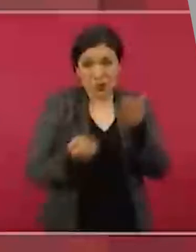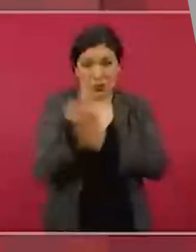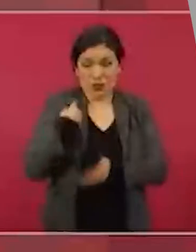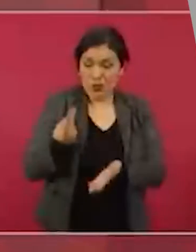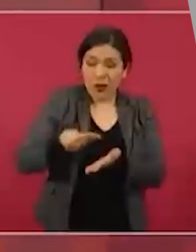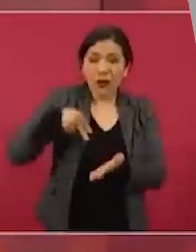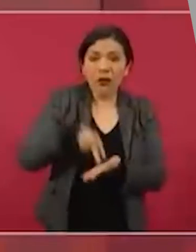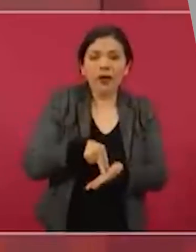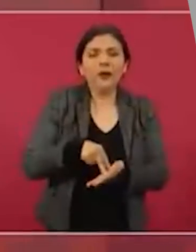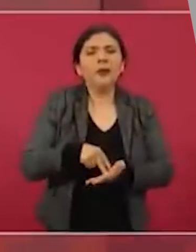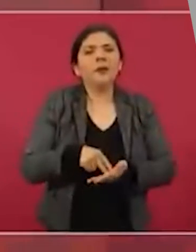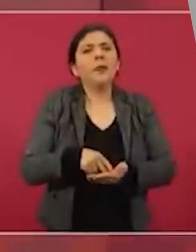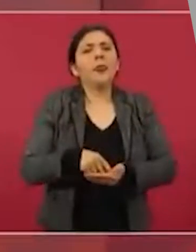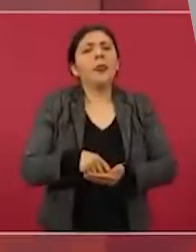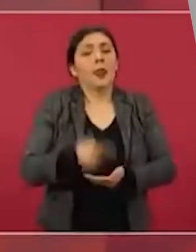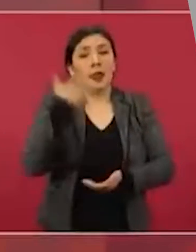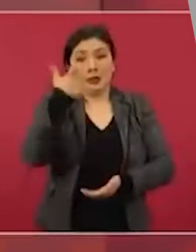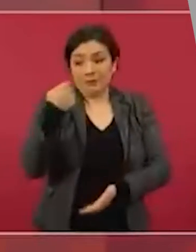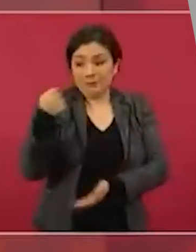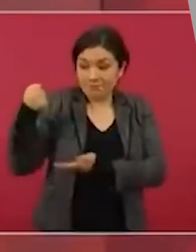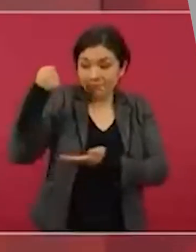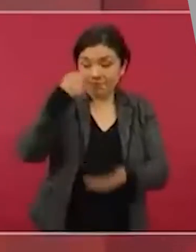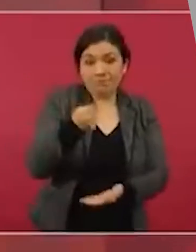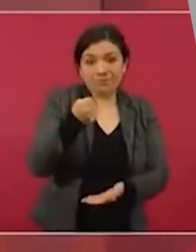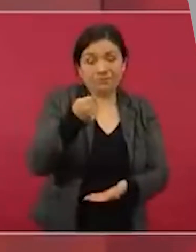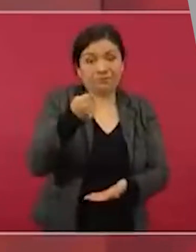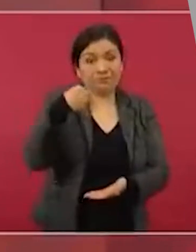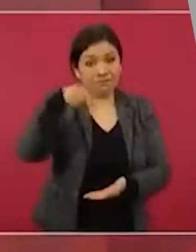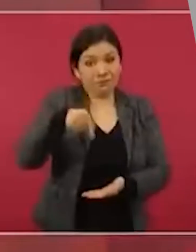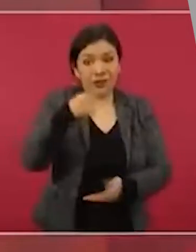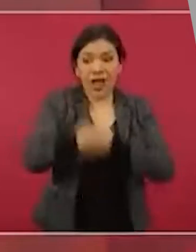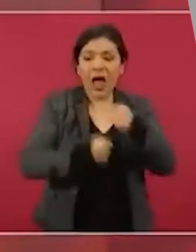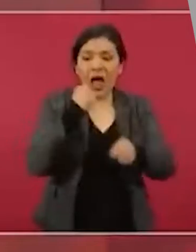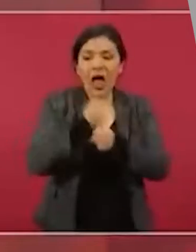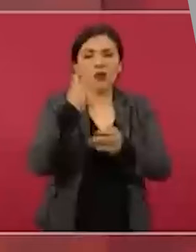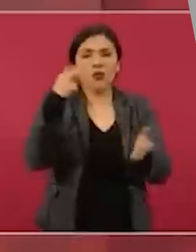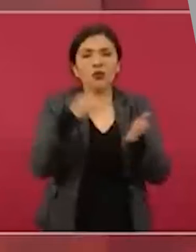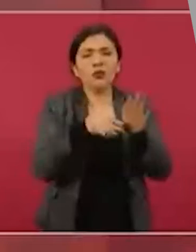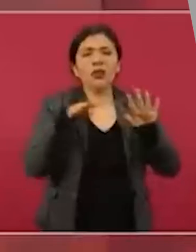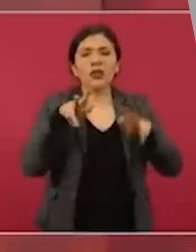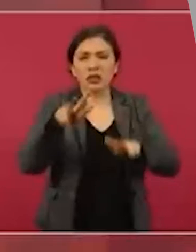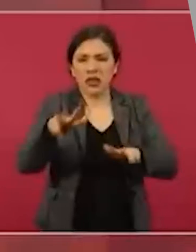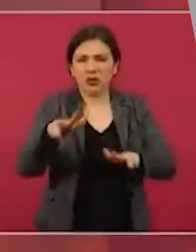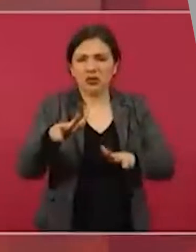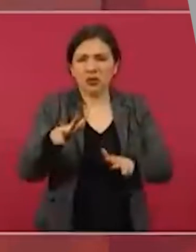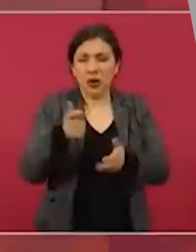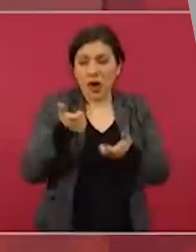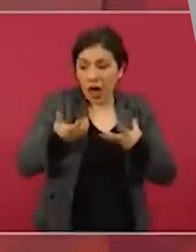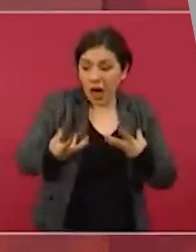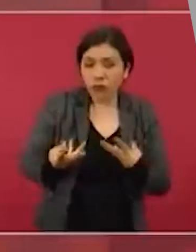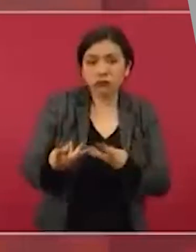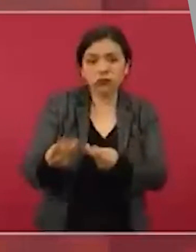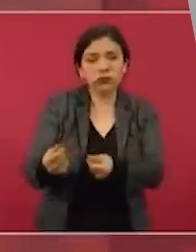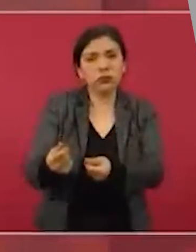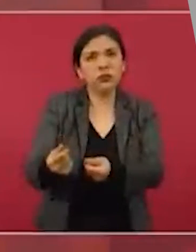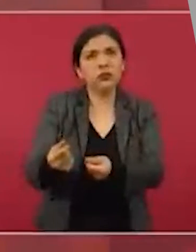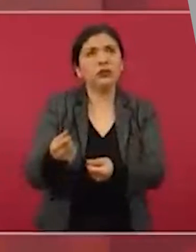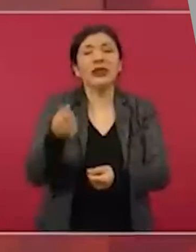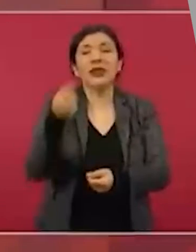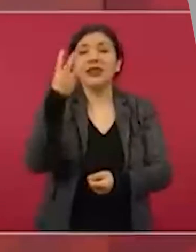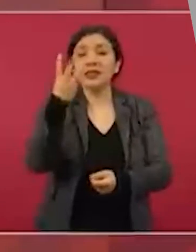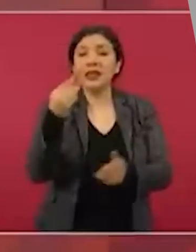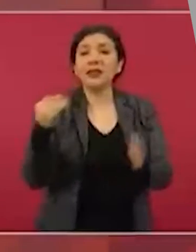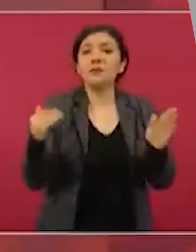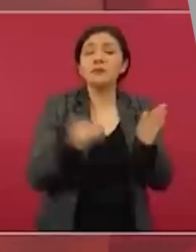el presupuesto que ejercieron en el 2018 fue de